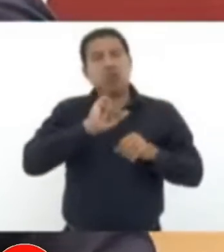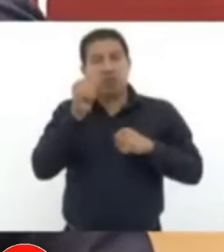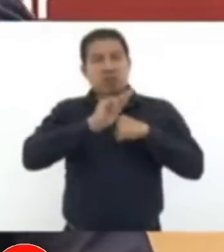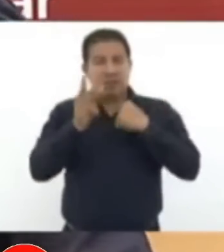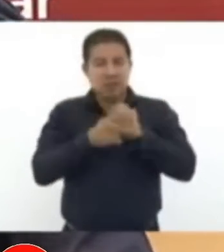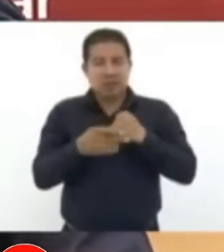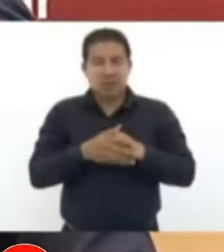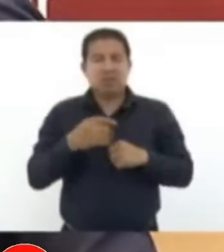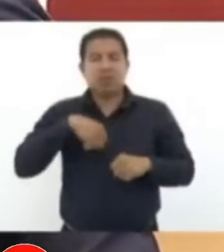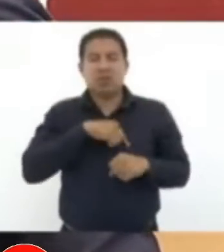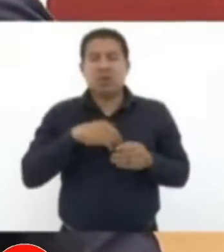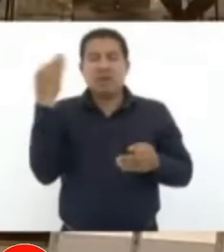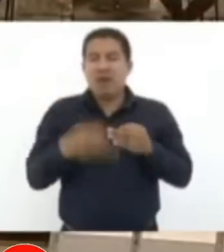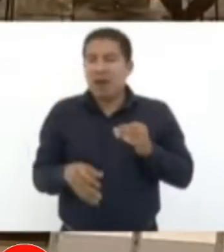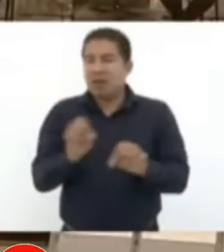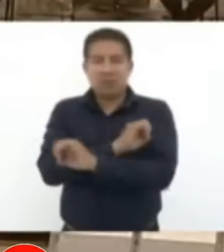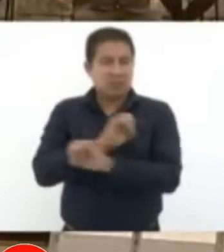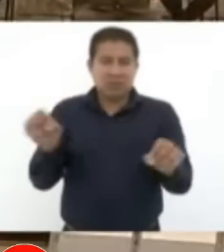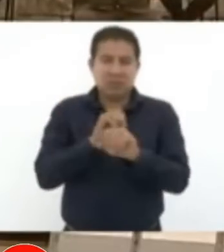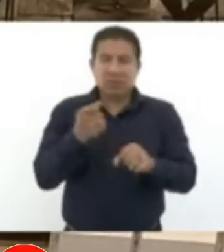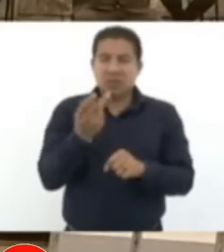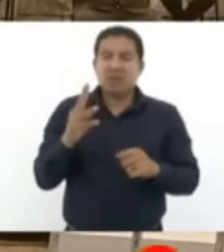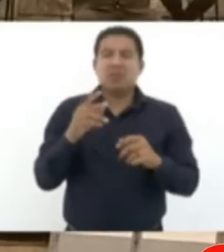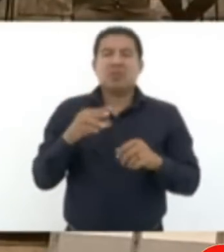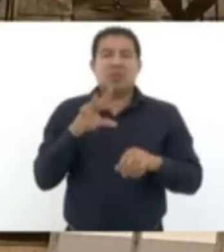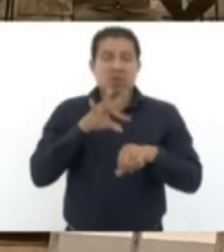Y no nos falten los especialistas. Gracias. Gracias. Gracias. Gracias. Gracias.